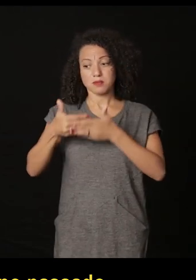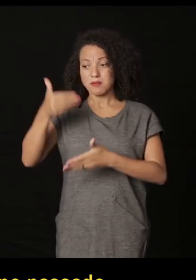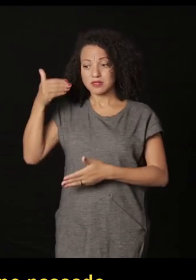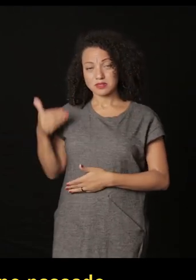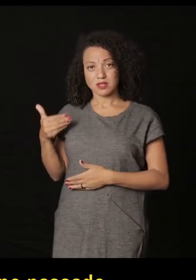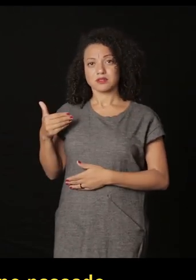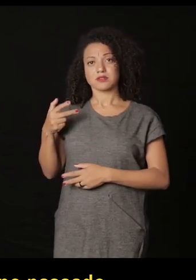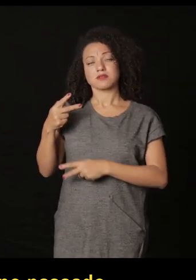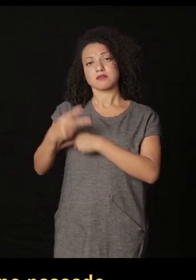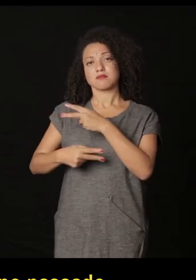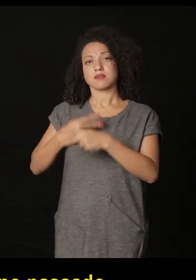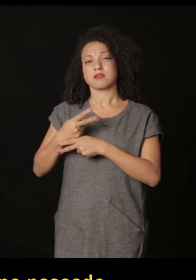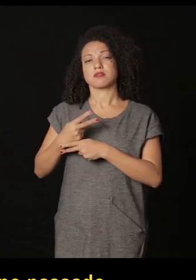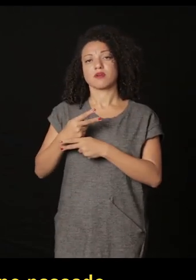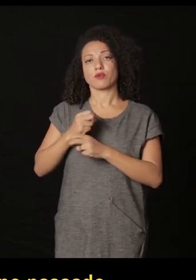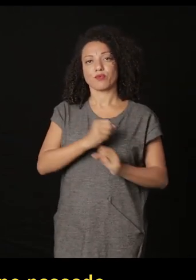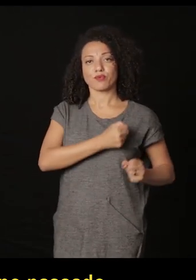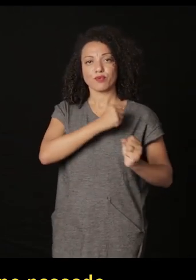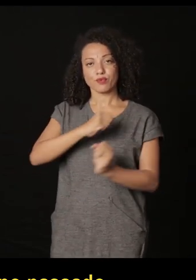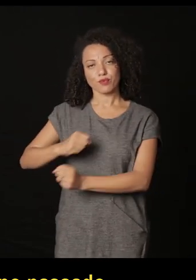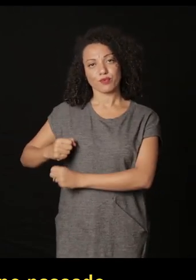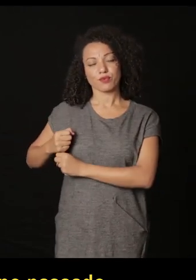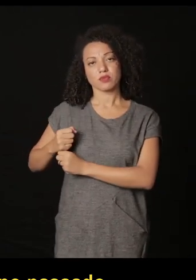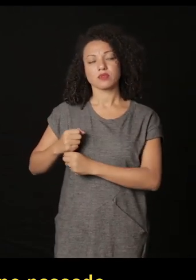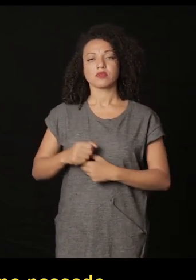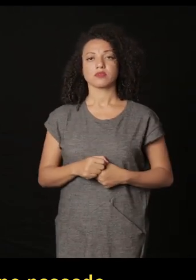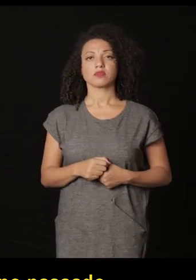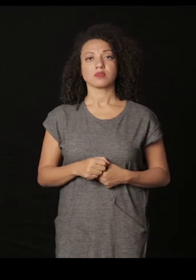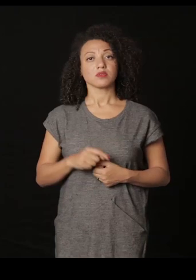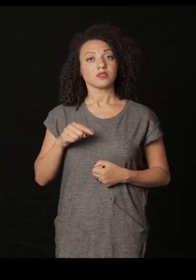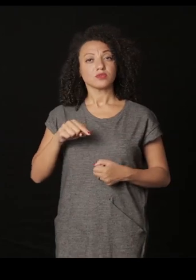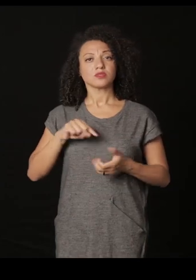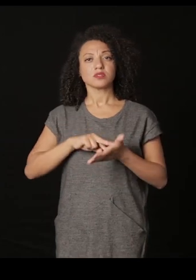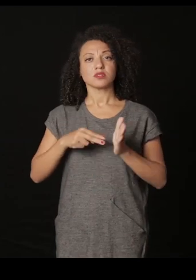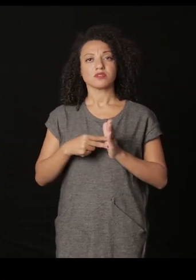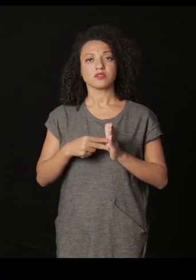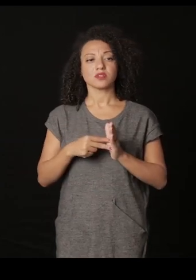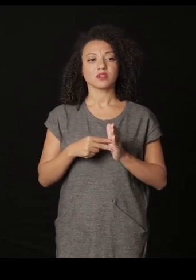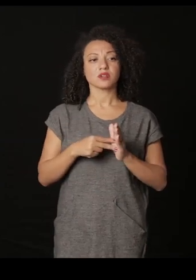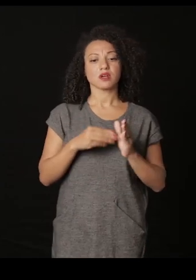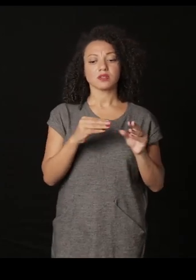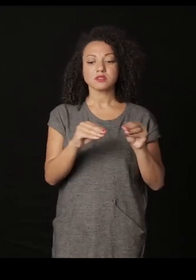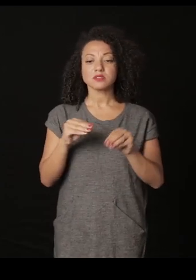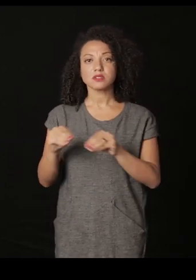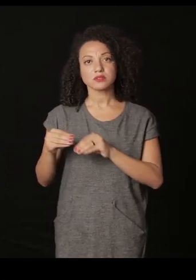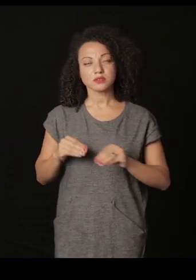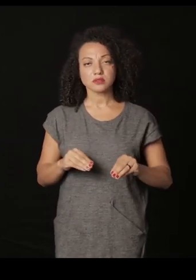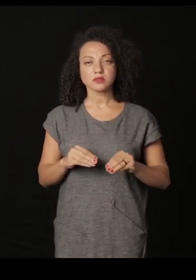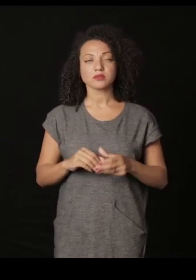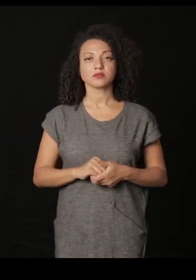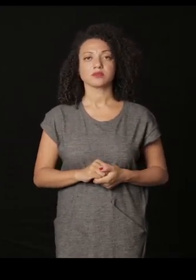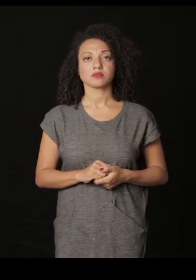pasado bueno pabellón de México en la Bienal de Venecia esto es una instalación ¿no?